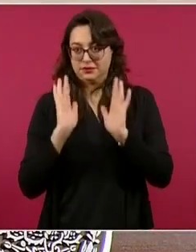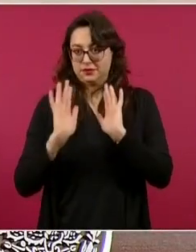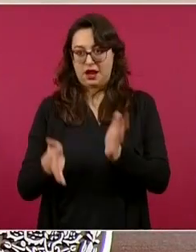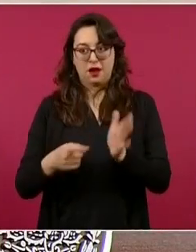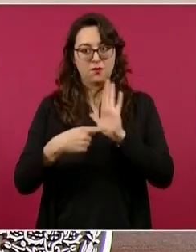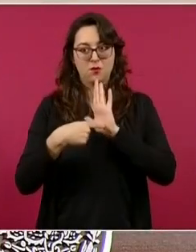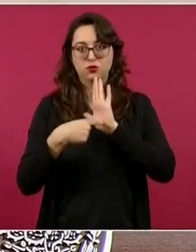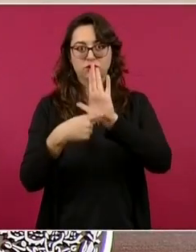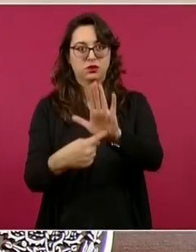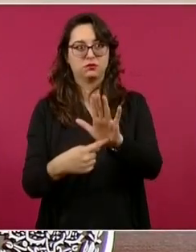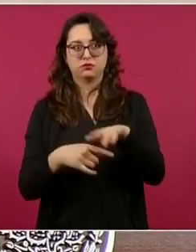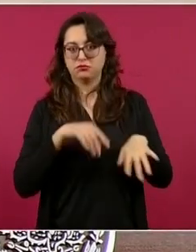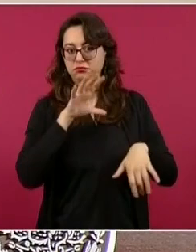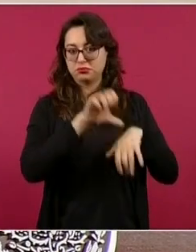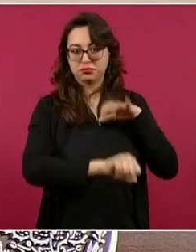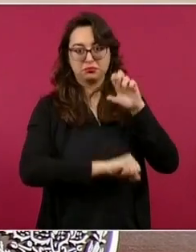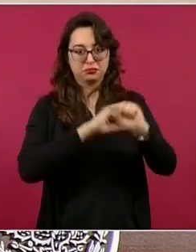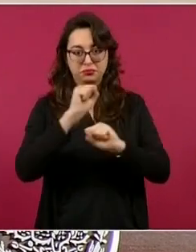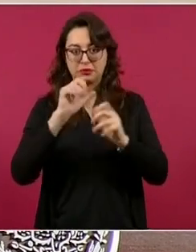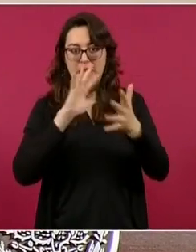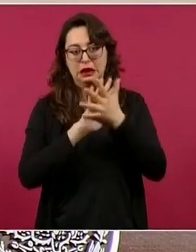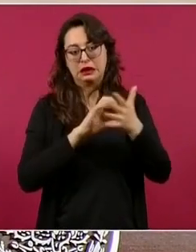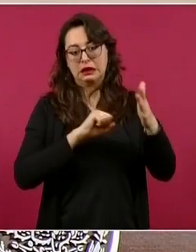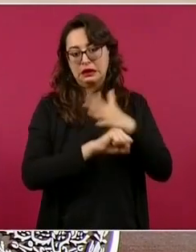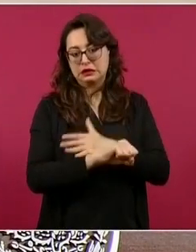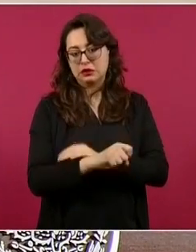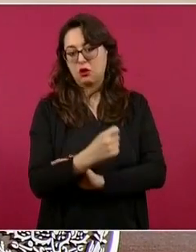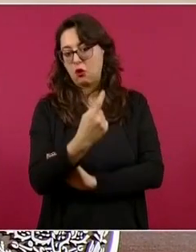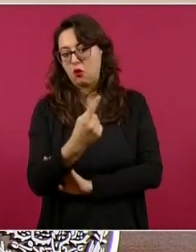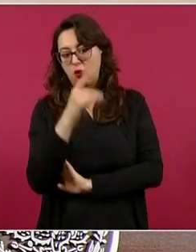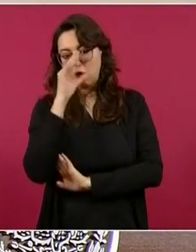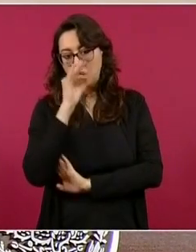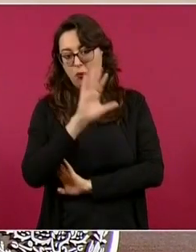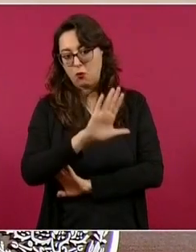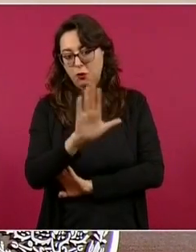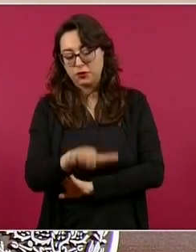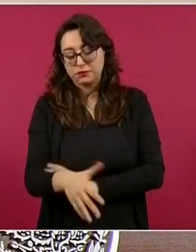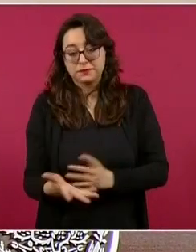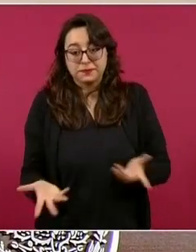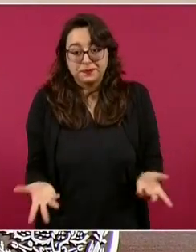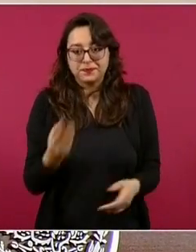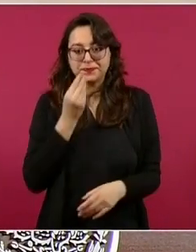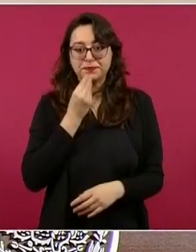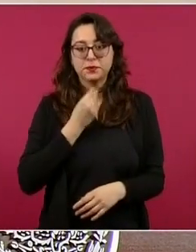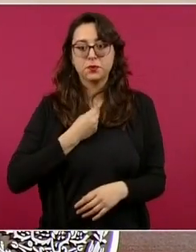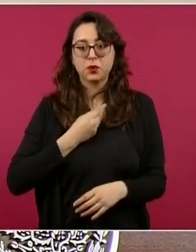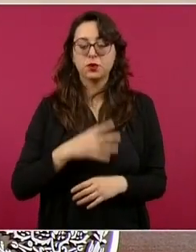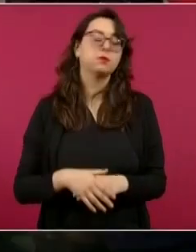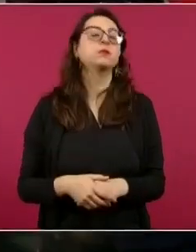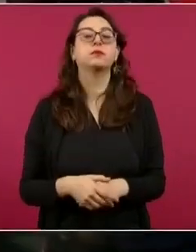nacional donde no haya presencia de la autoridad.